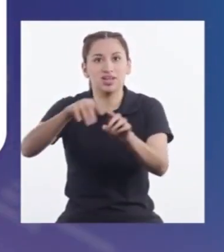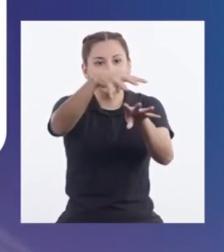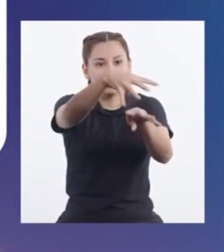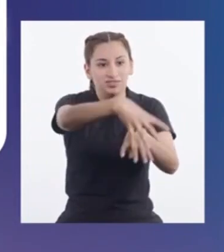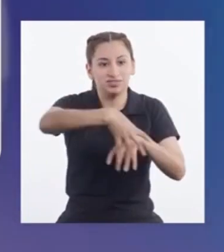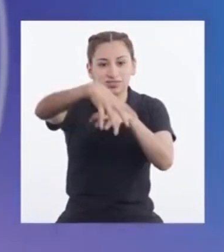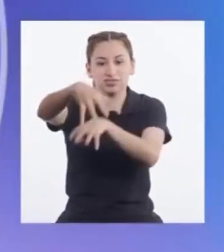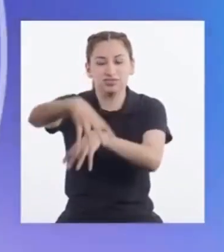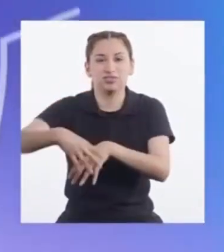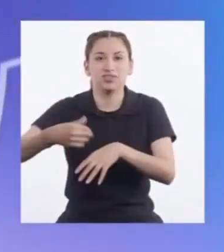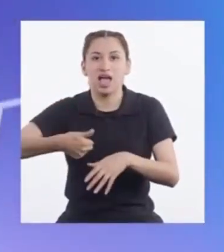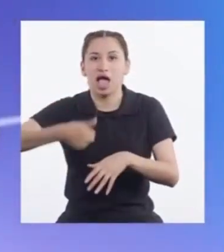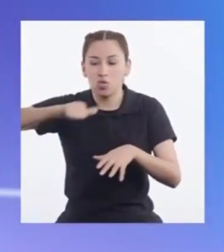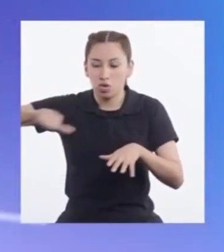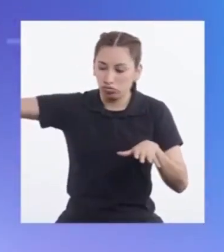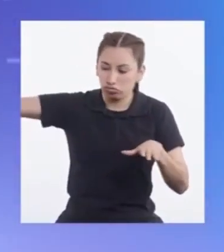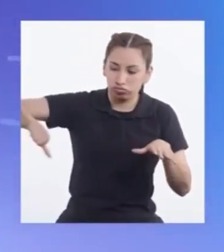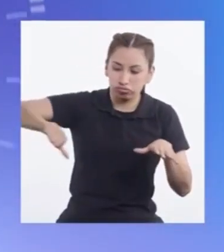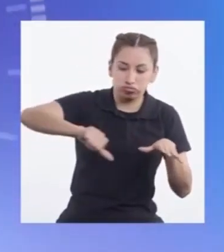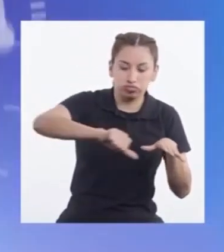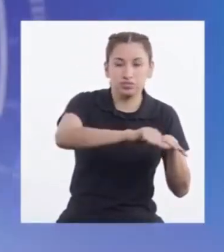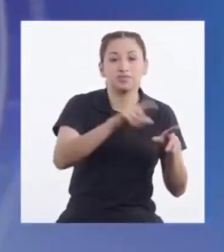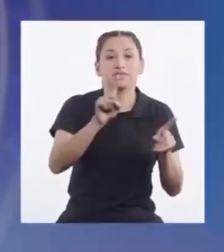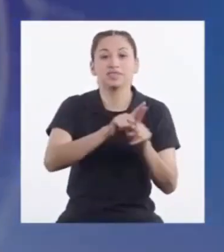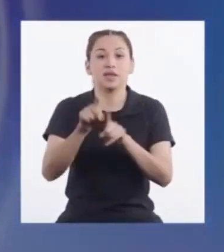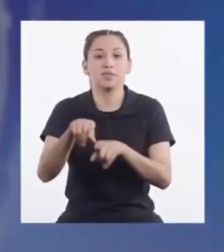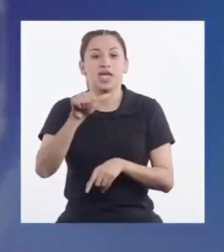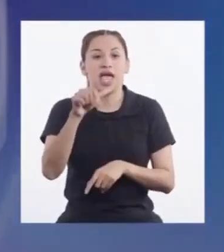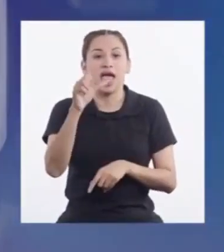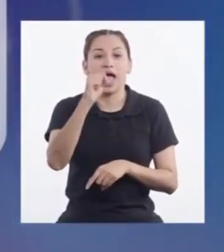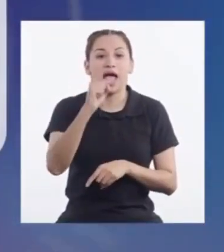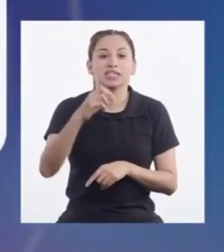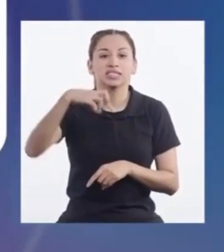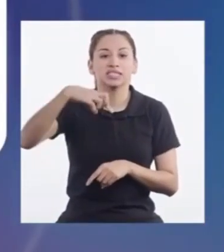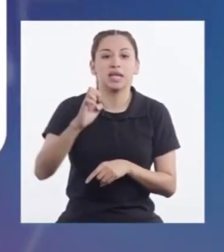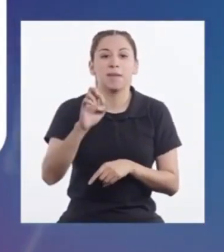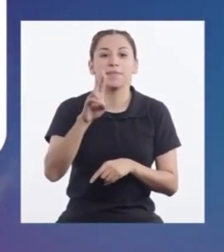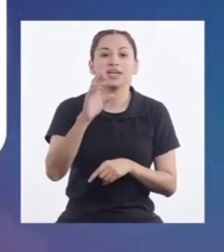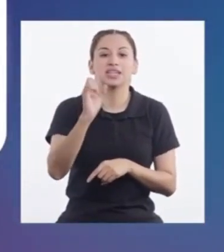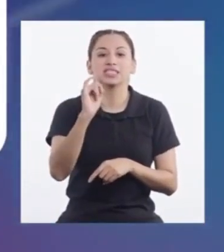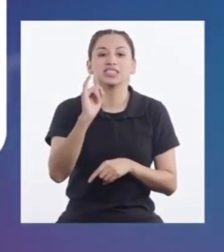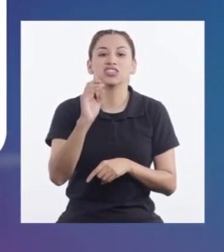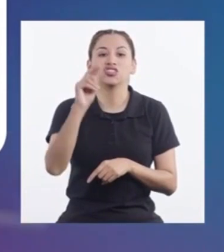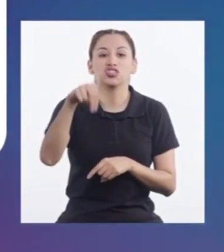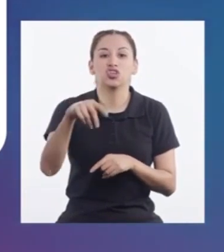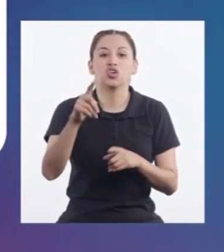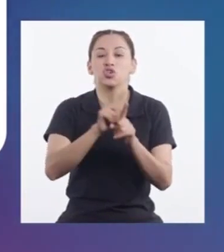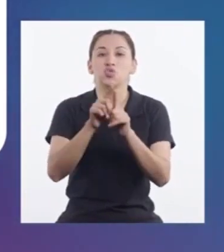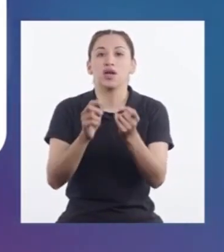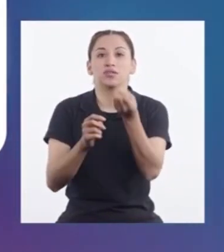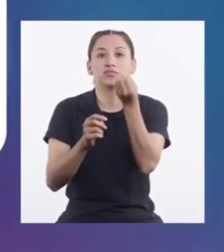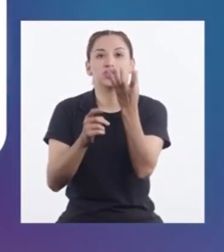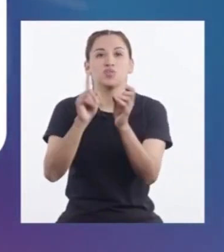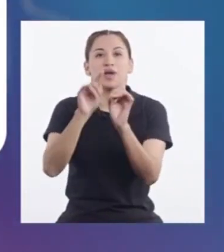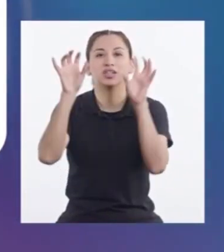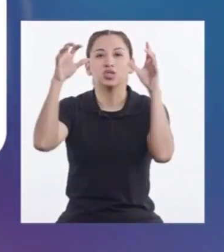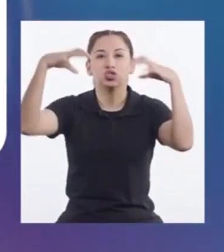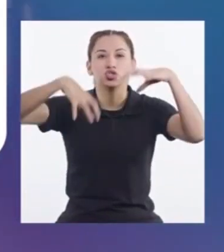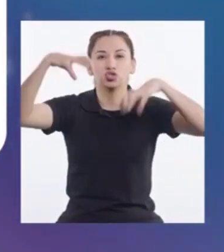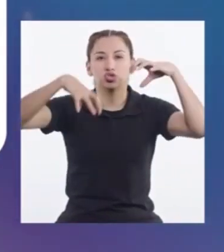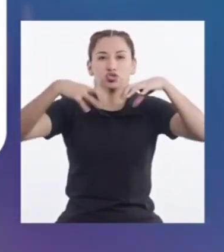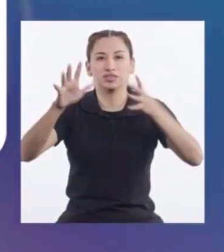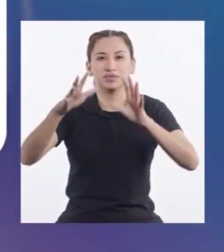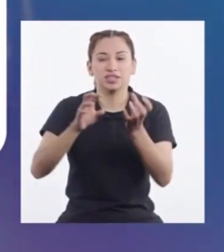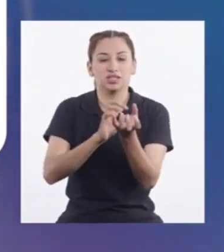Con agua Agua de pozo También Está la Aspersión Que hace Que el agua Llegue a los campos En forma De